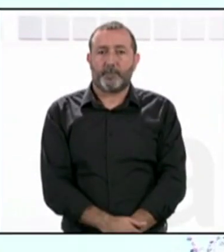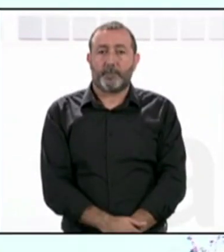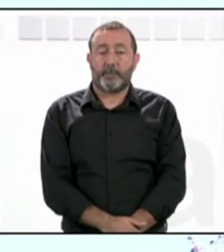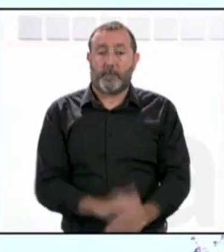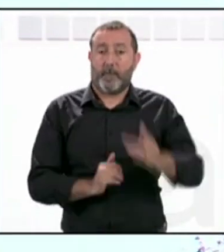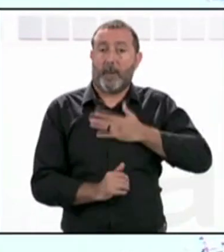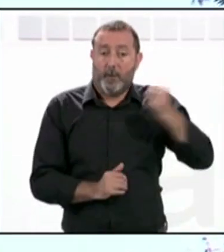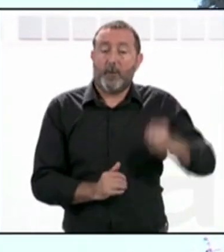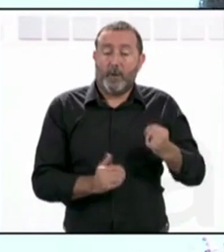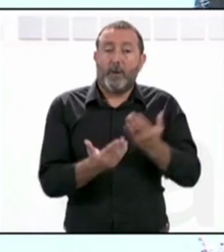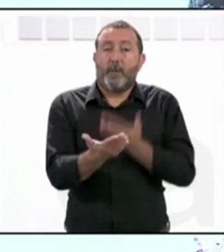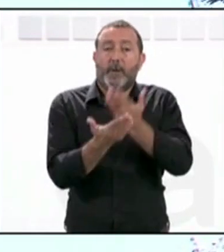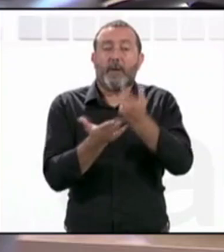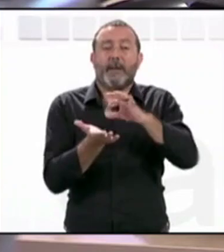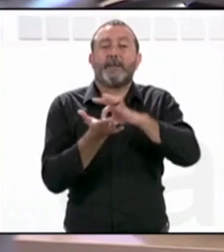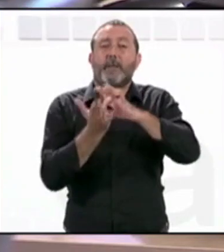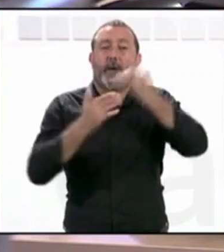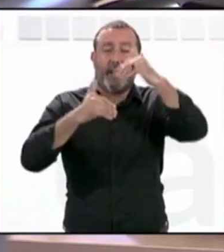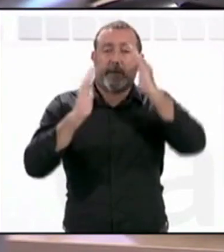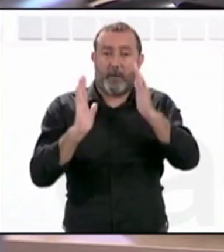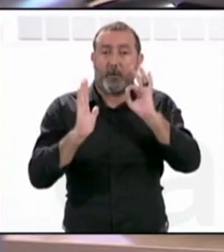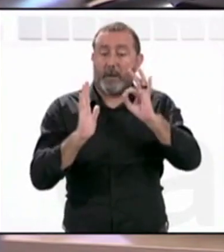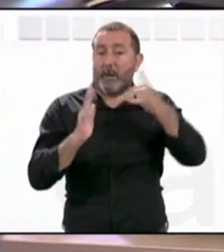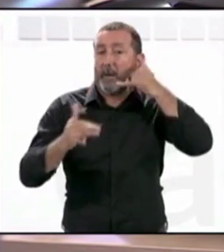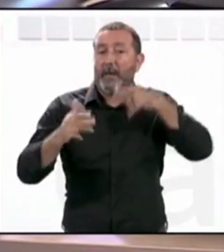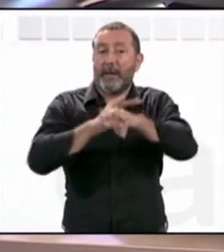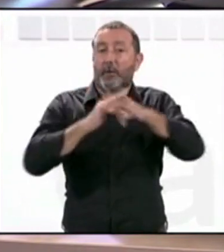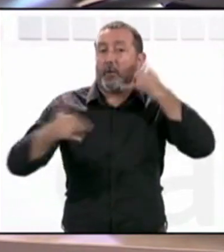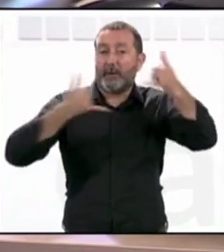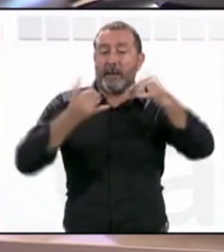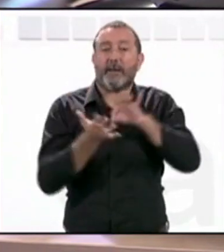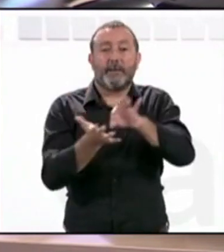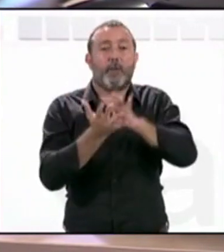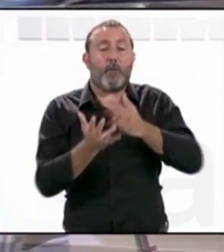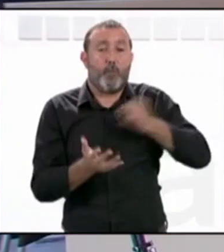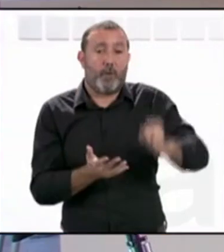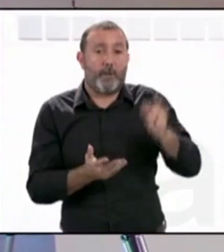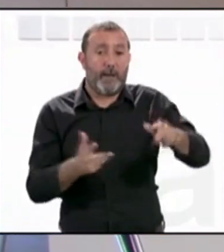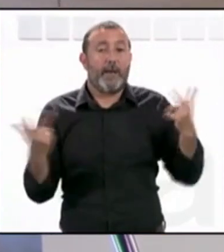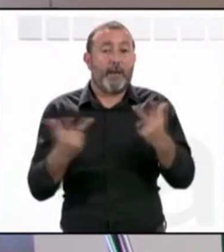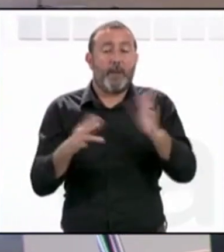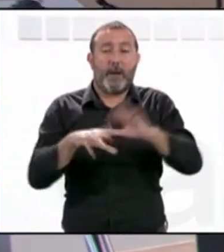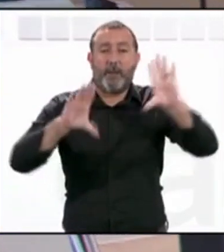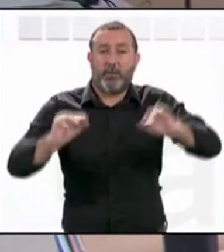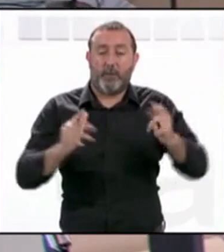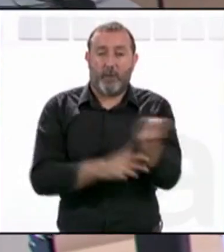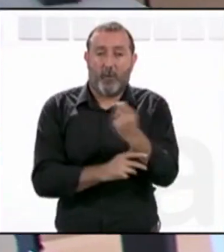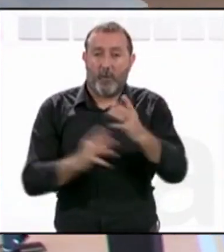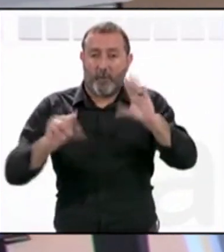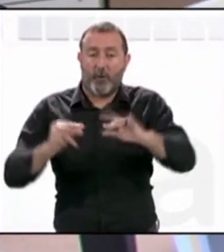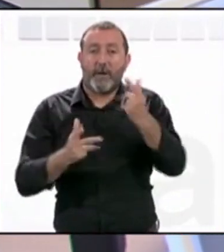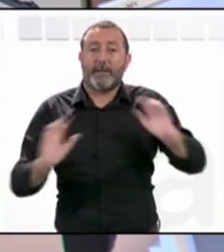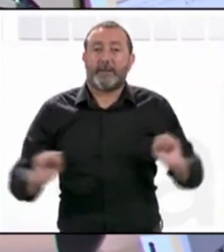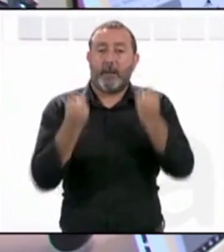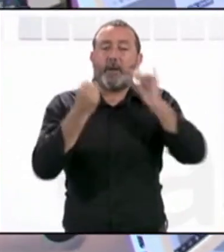El Ayuntamiento licita el servicio de atención y gestión de llamadas de los servicios municipales de emergencias de extinción de incendios, salvamento y de